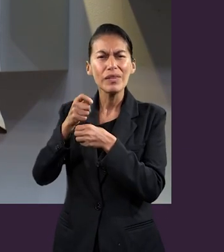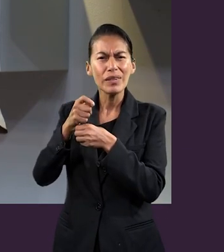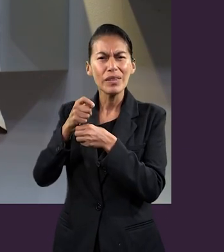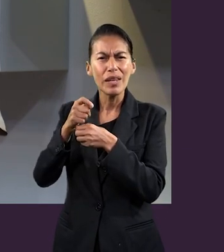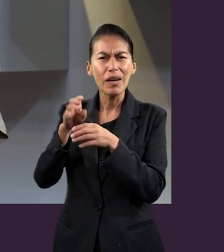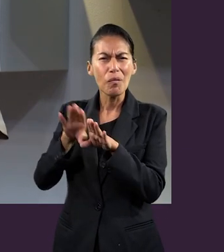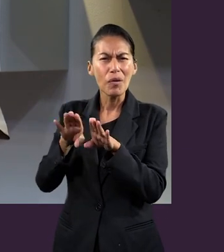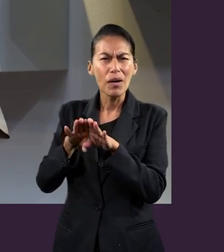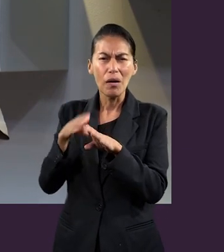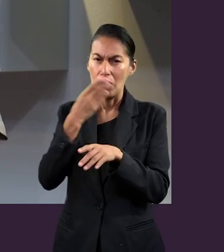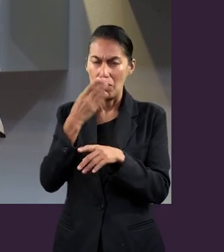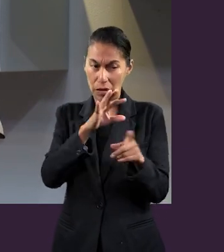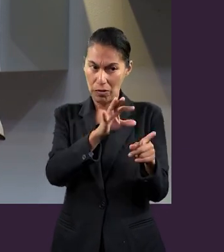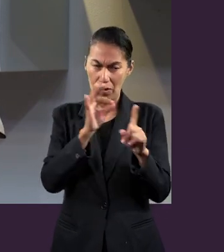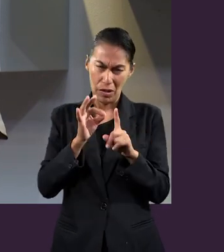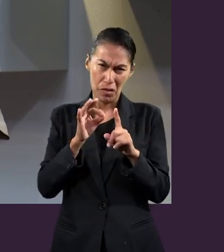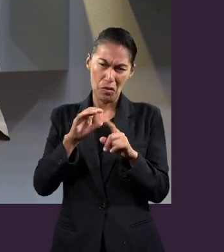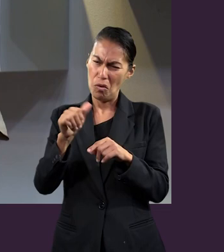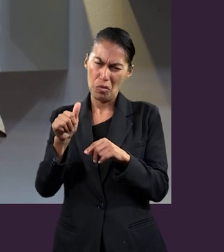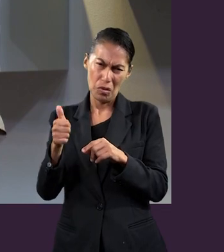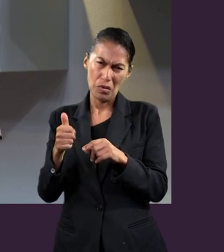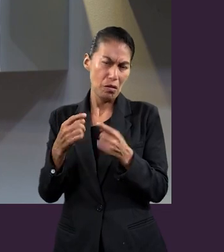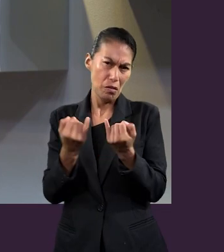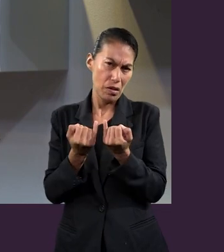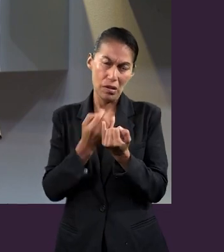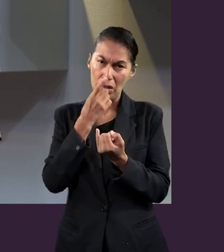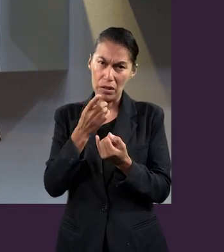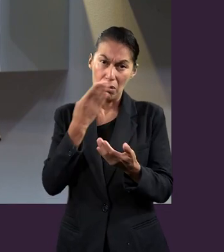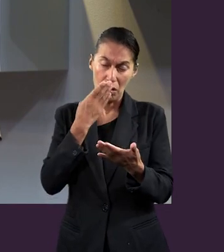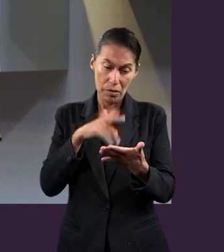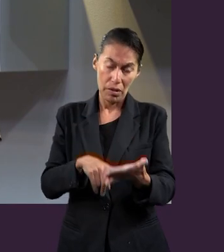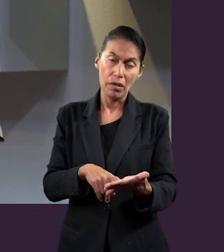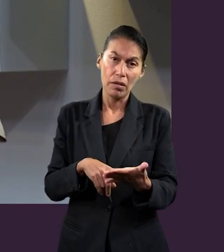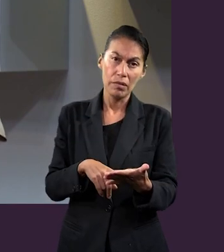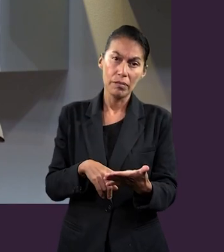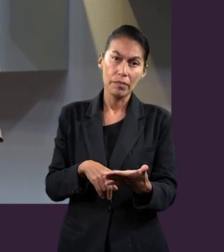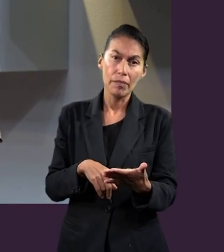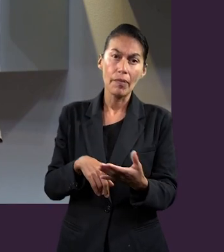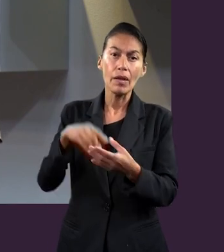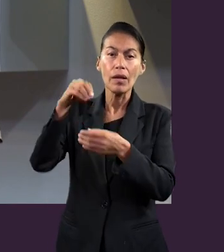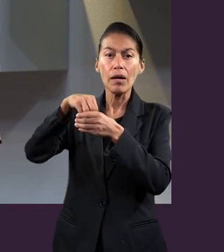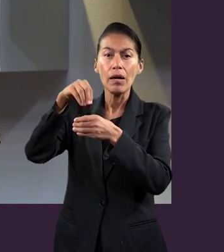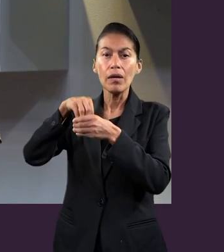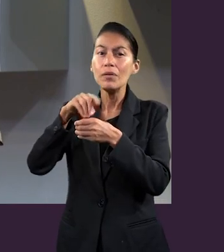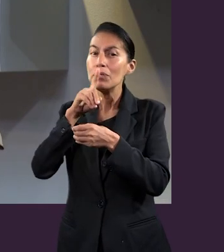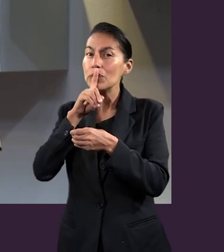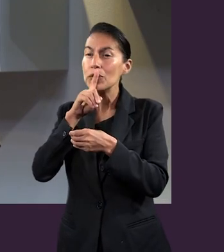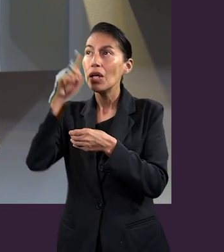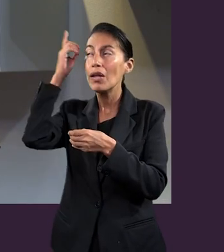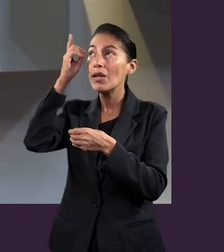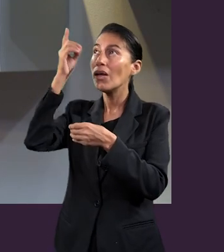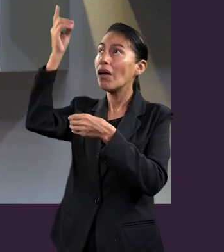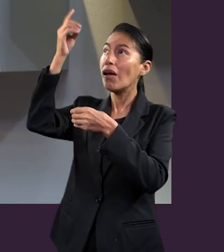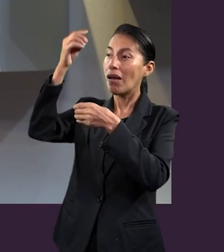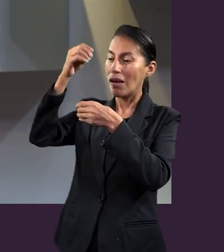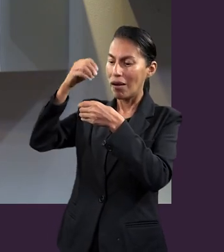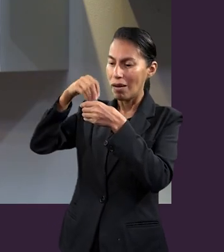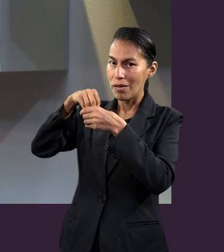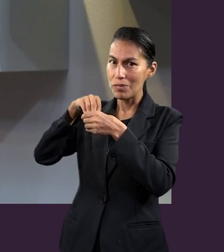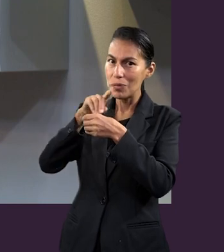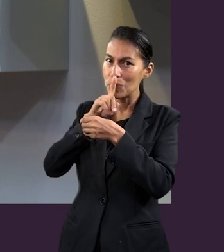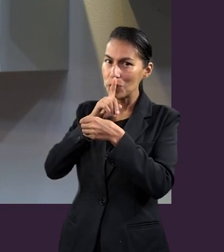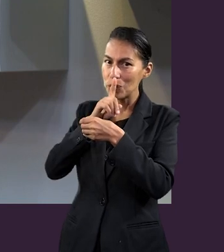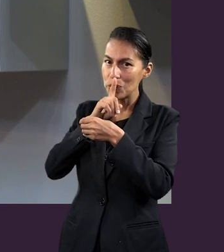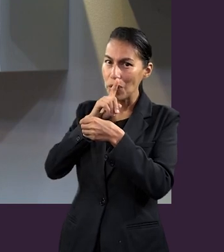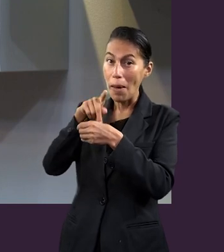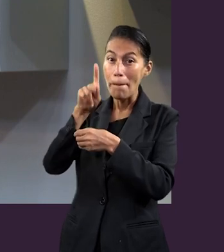referencia? No solamente en Efesios, sino en otras epístolas. Y es bien bonito pensar que el misterio es